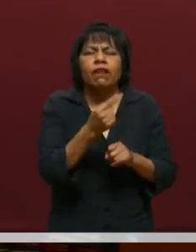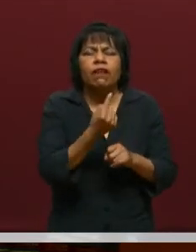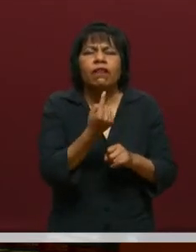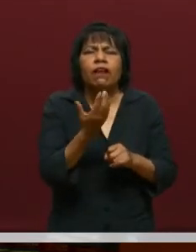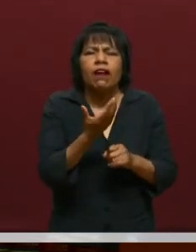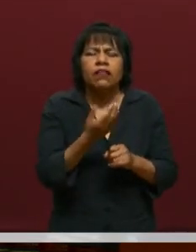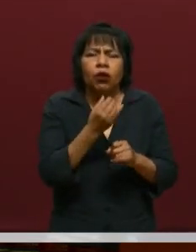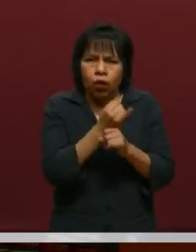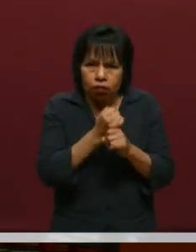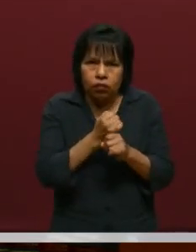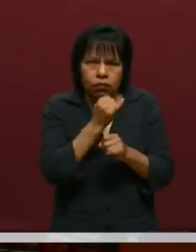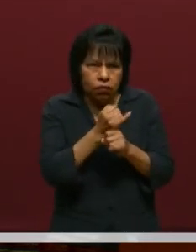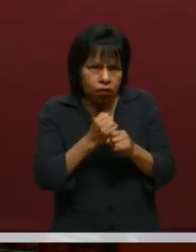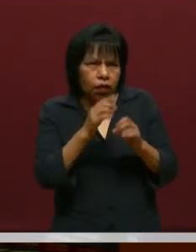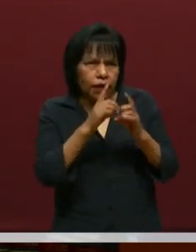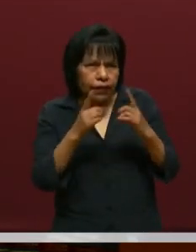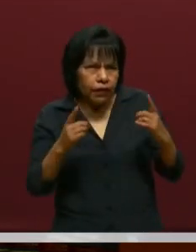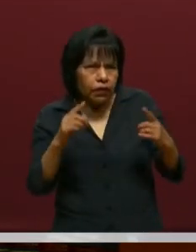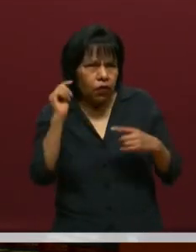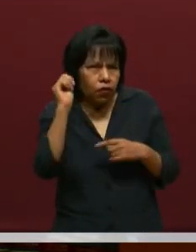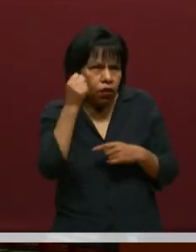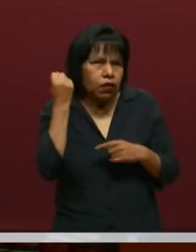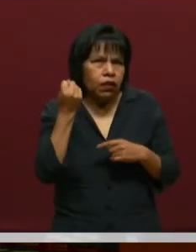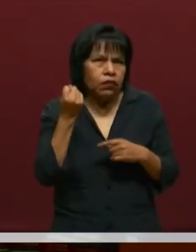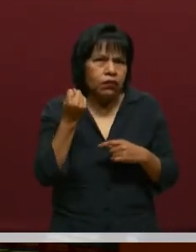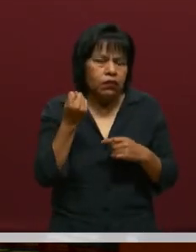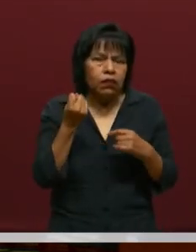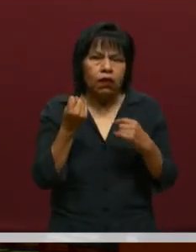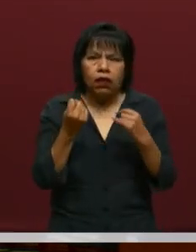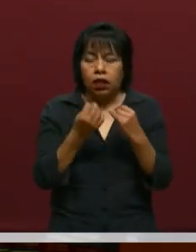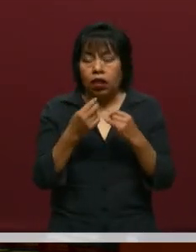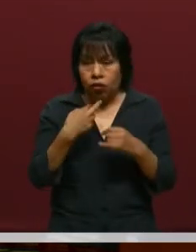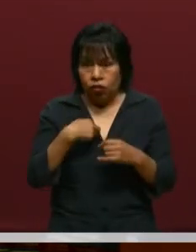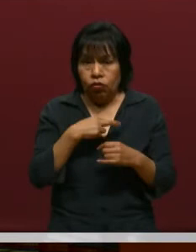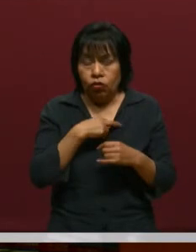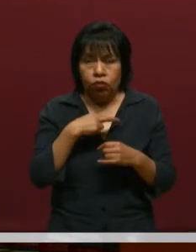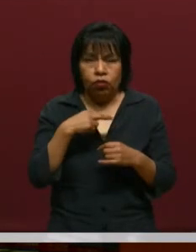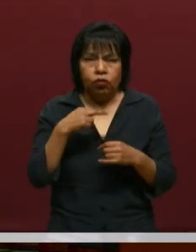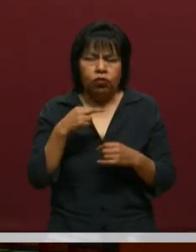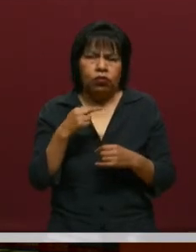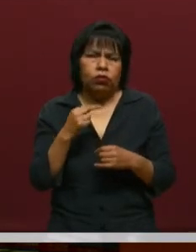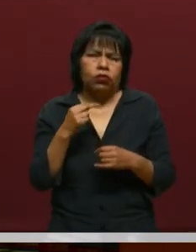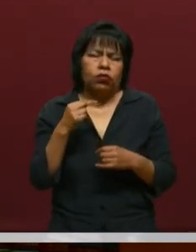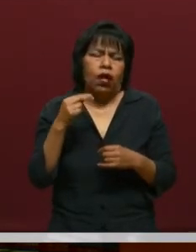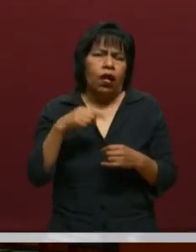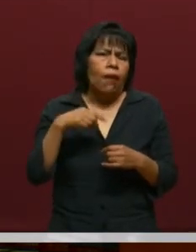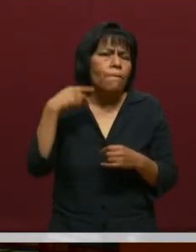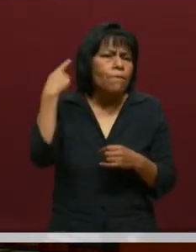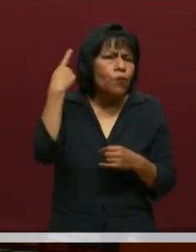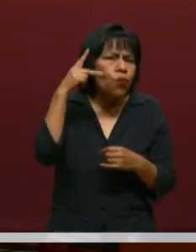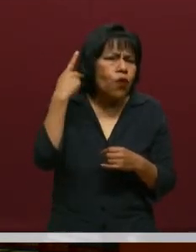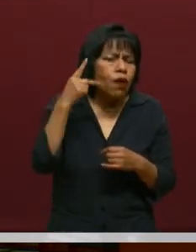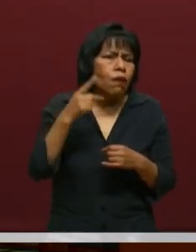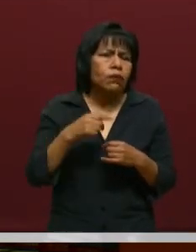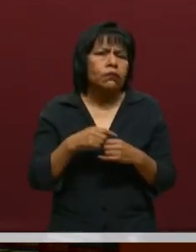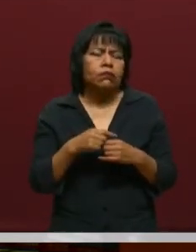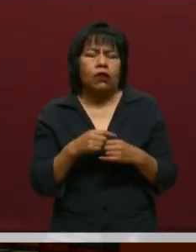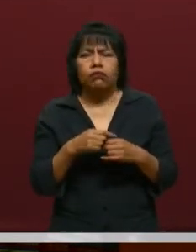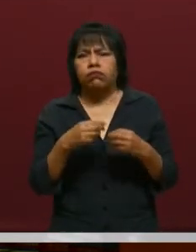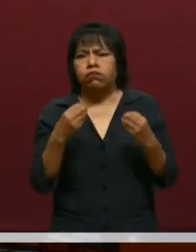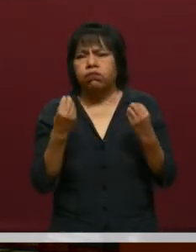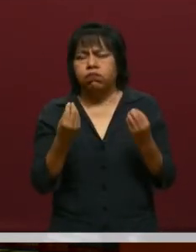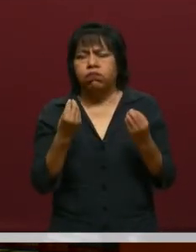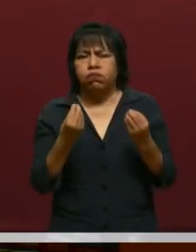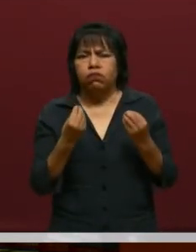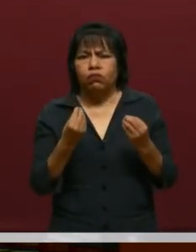con la investigación y el desarrollo tecnológico. Y nosotros en Puebla estamos fortaleciendo mucho el desarrollo